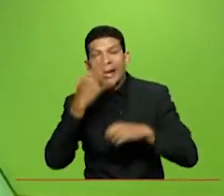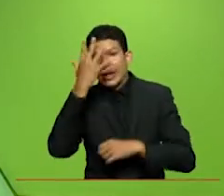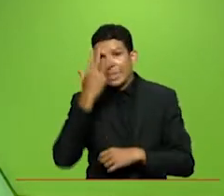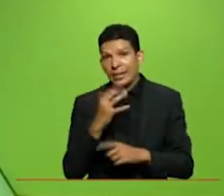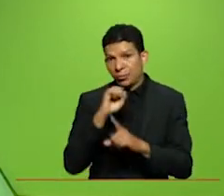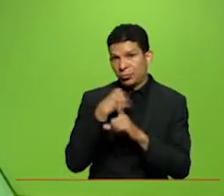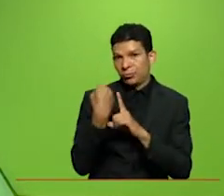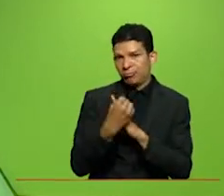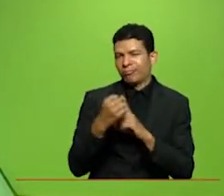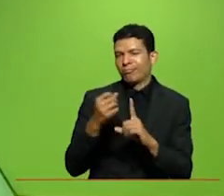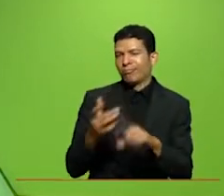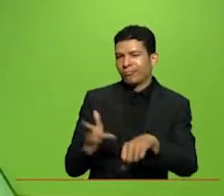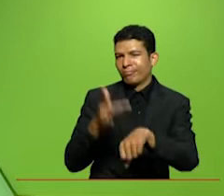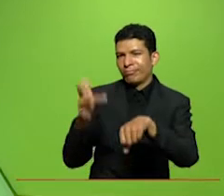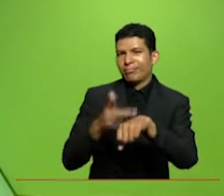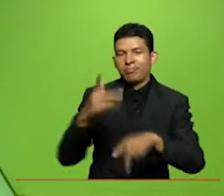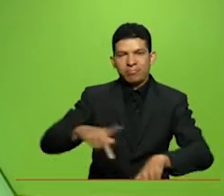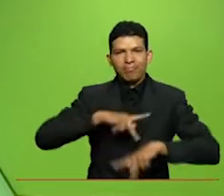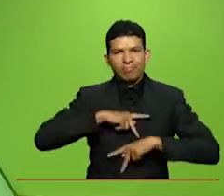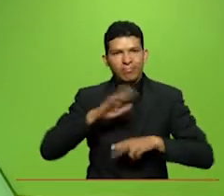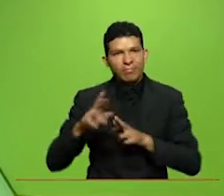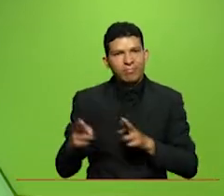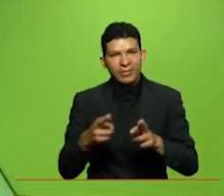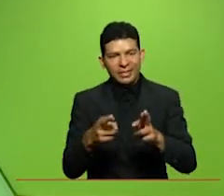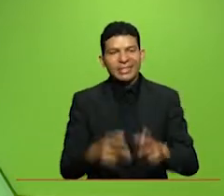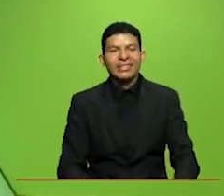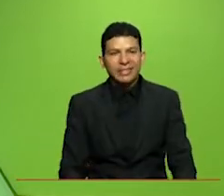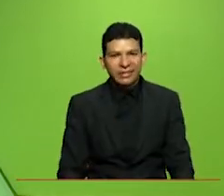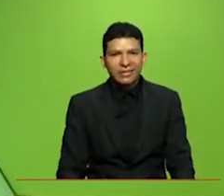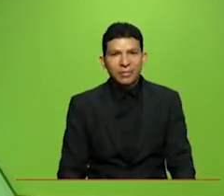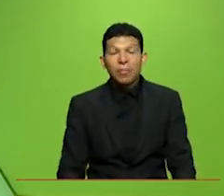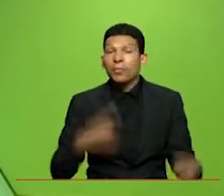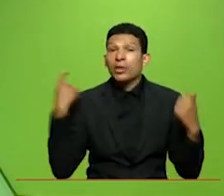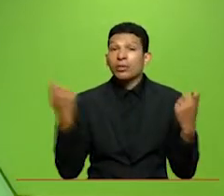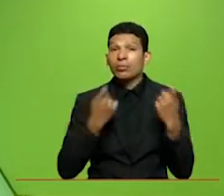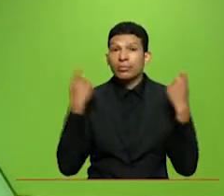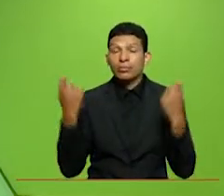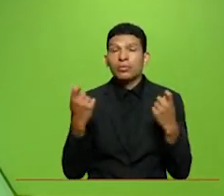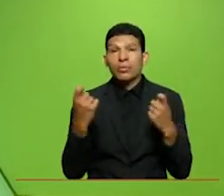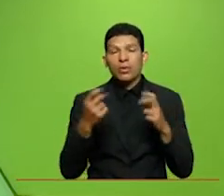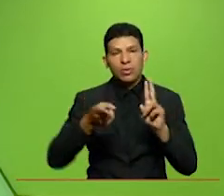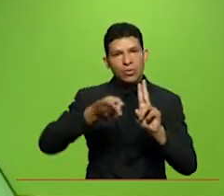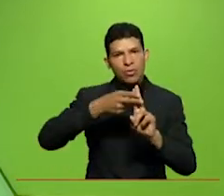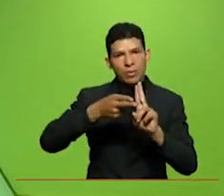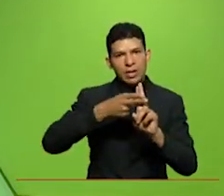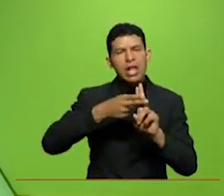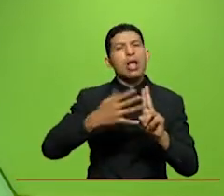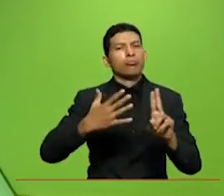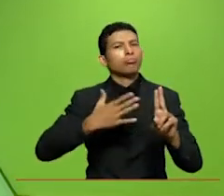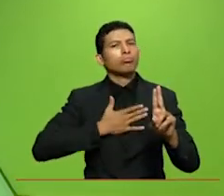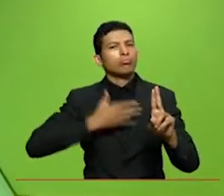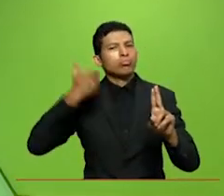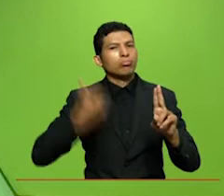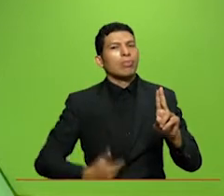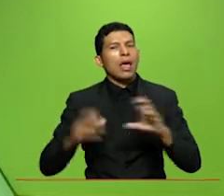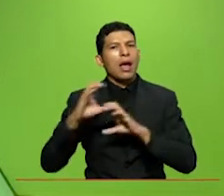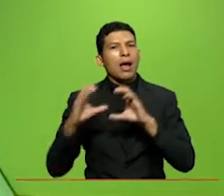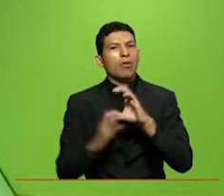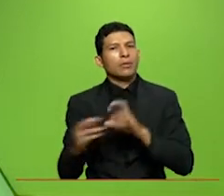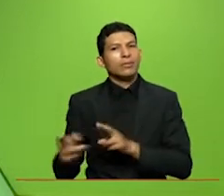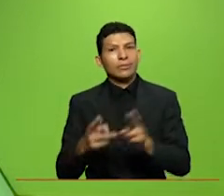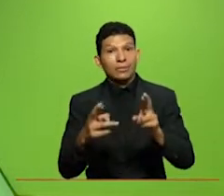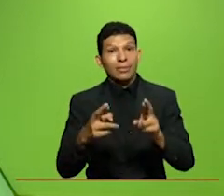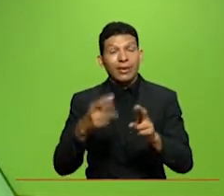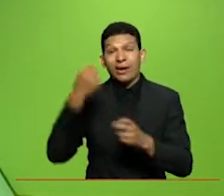para fomentar la apropiación por el río la campaña numeral yo soy río cauca se